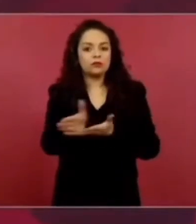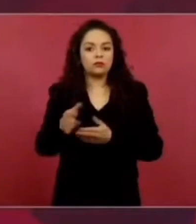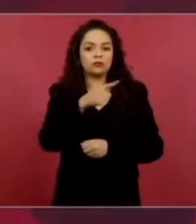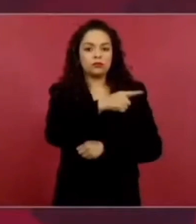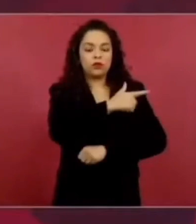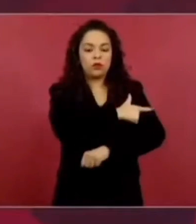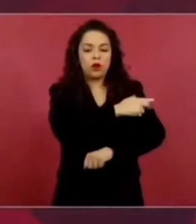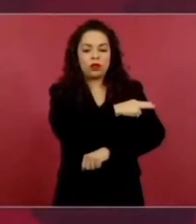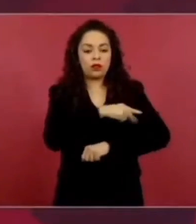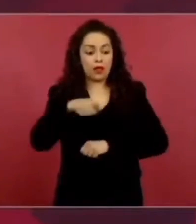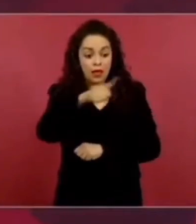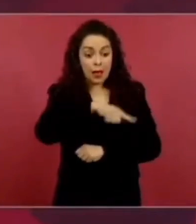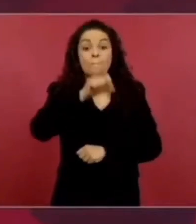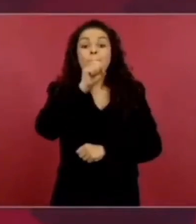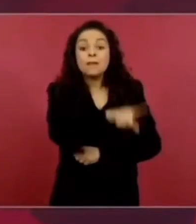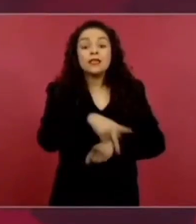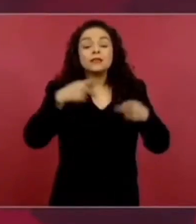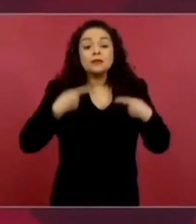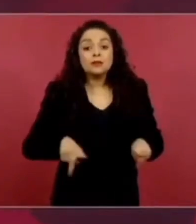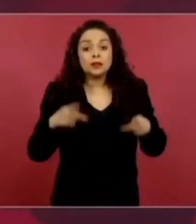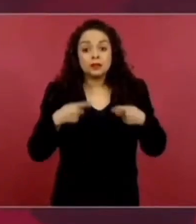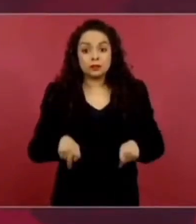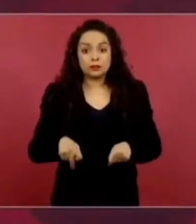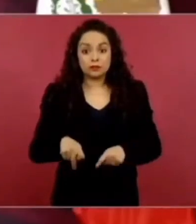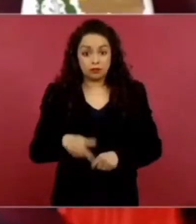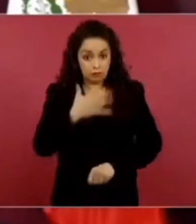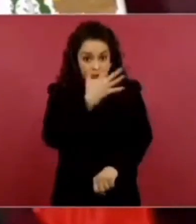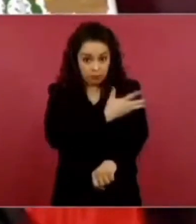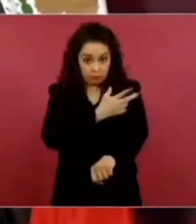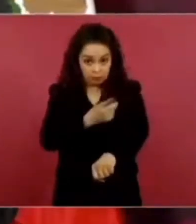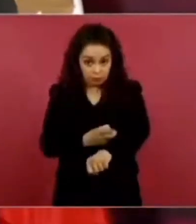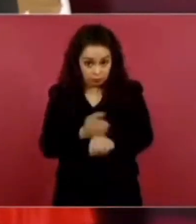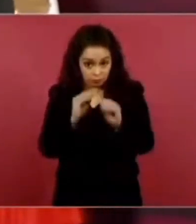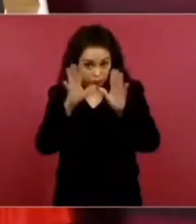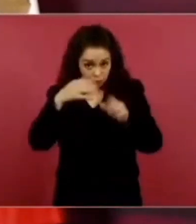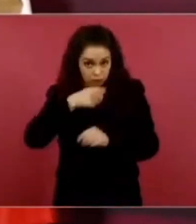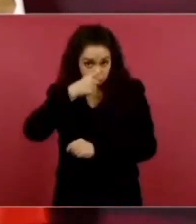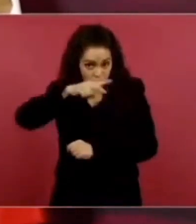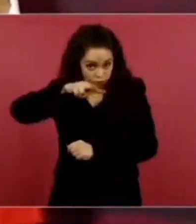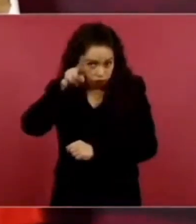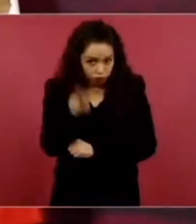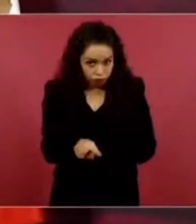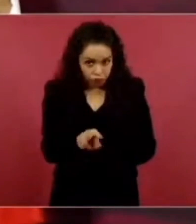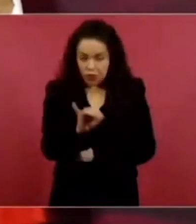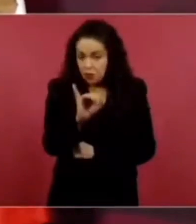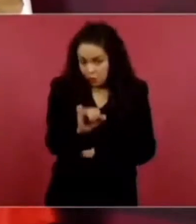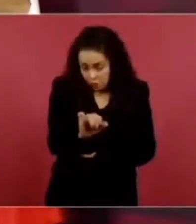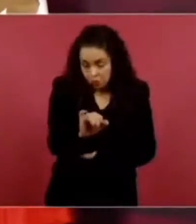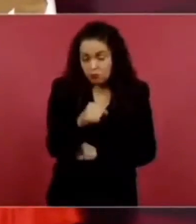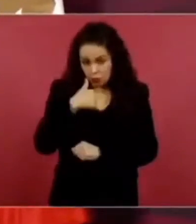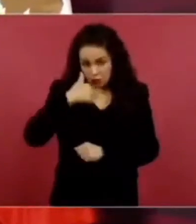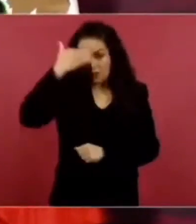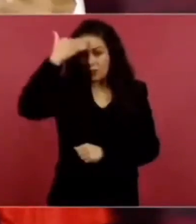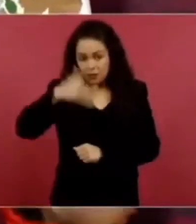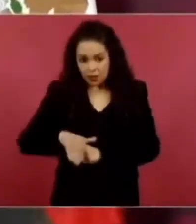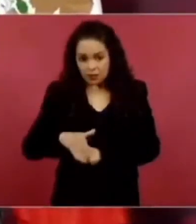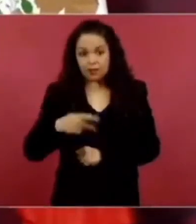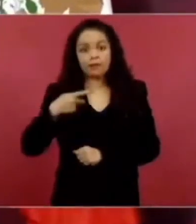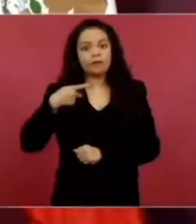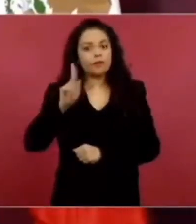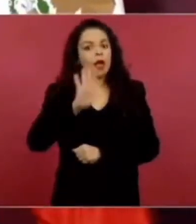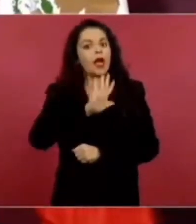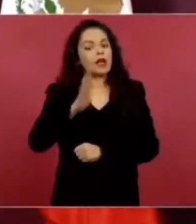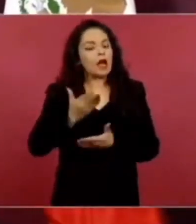estamos hablando de la realidad poco a poco eso ha ido cambiando la gente nos ha ayudado